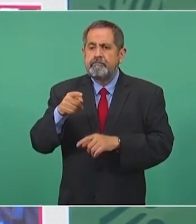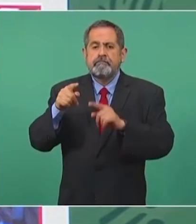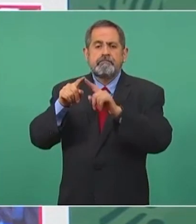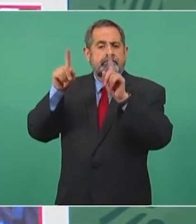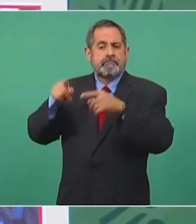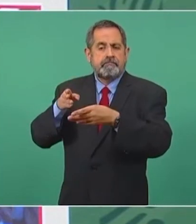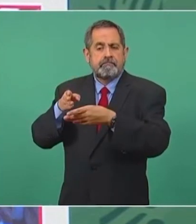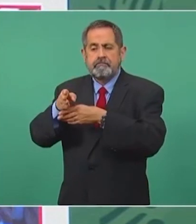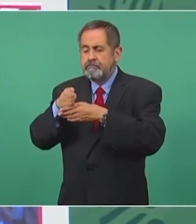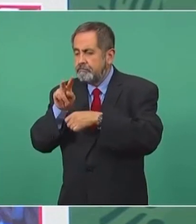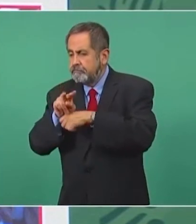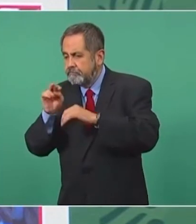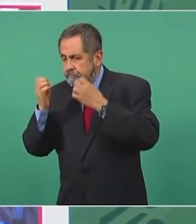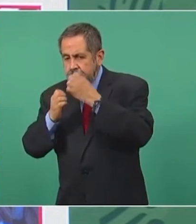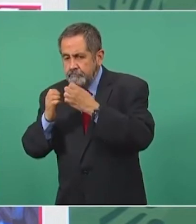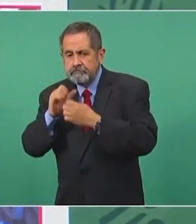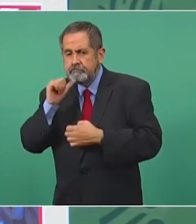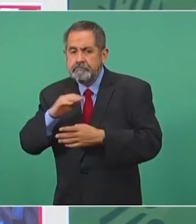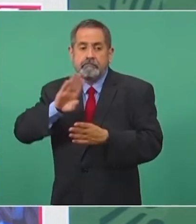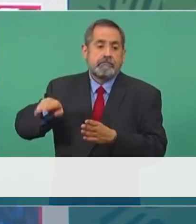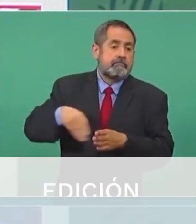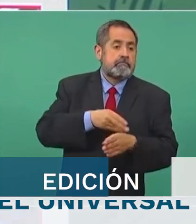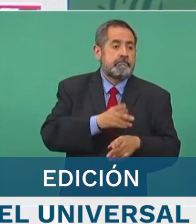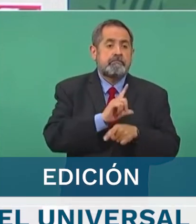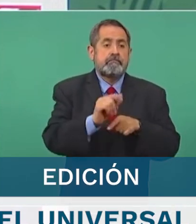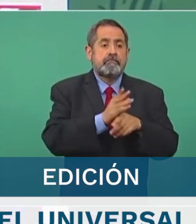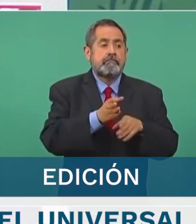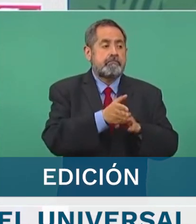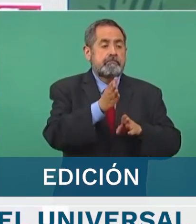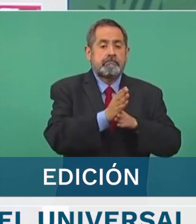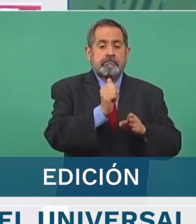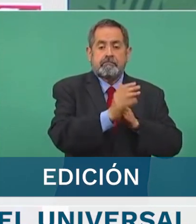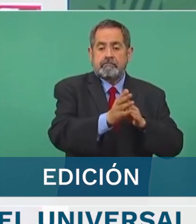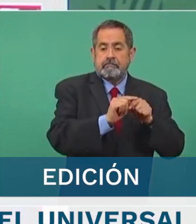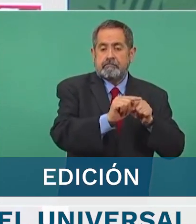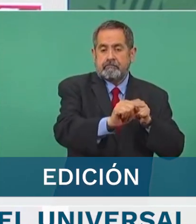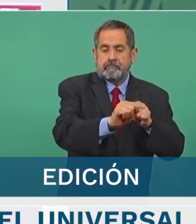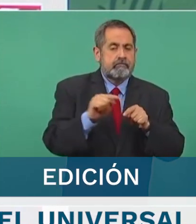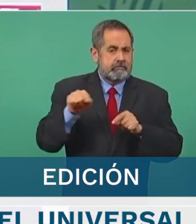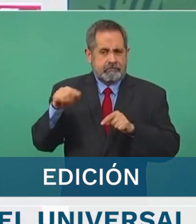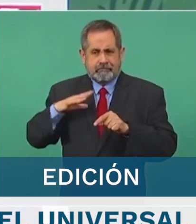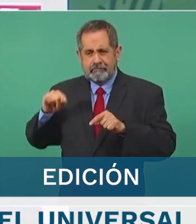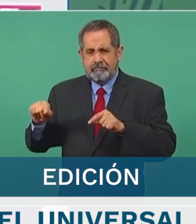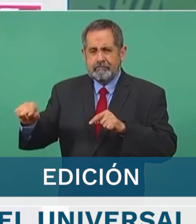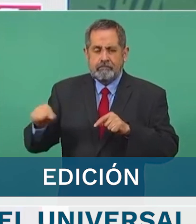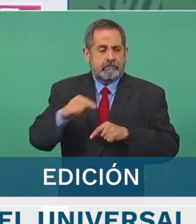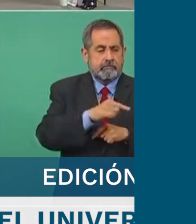retén y tenemos retenes en distintas partes. ¡Gracias!